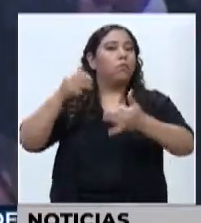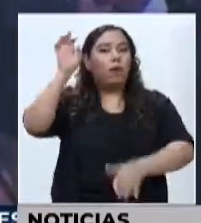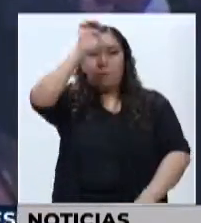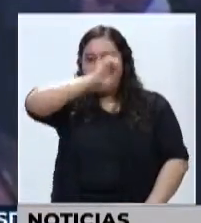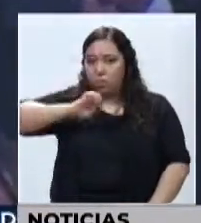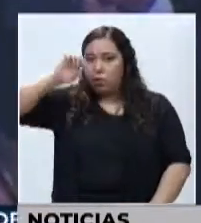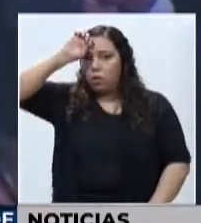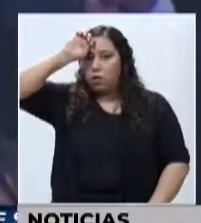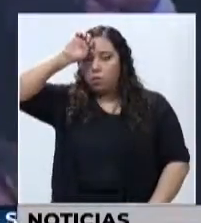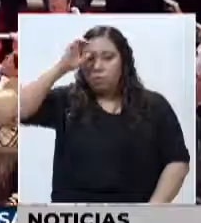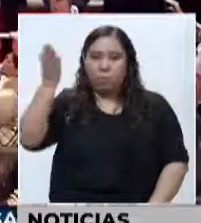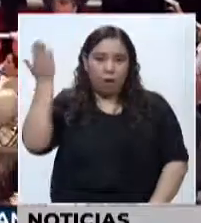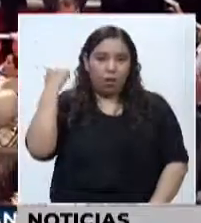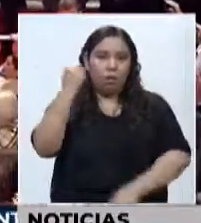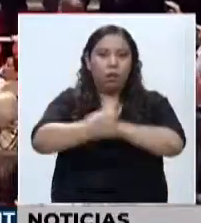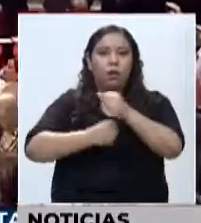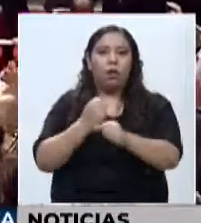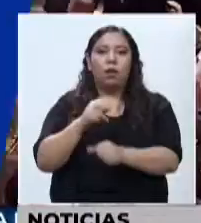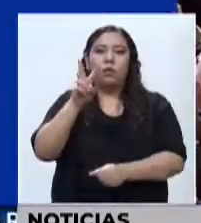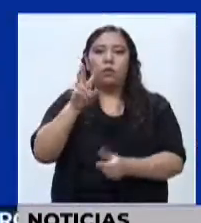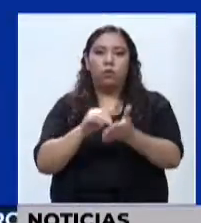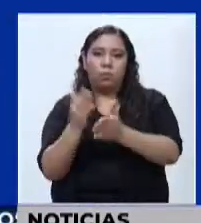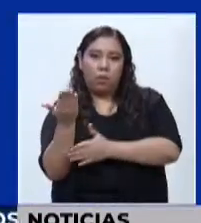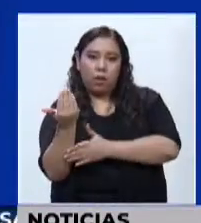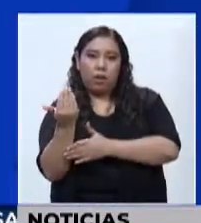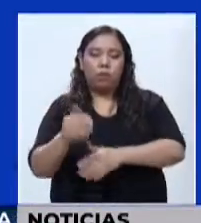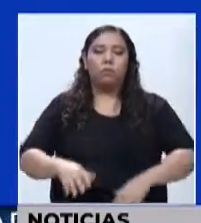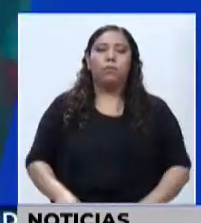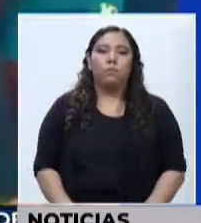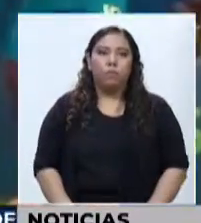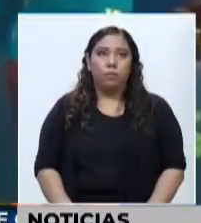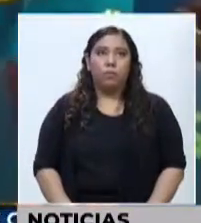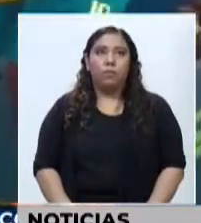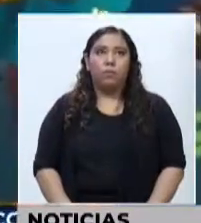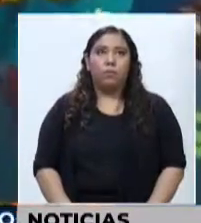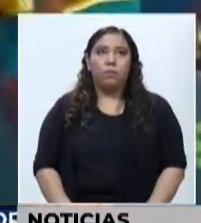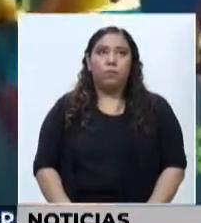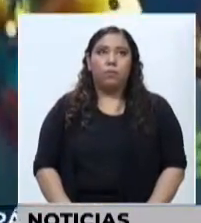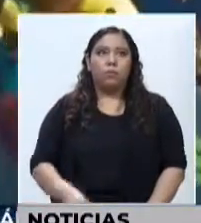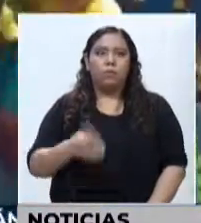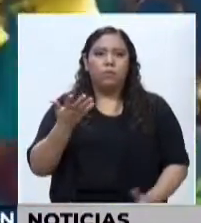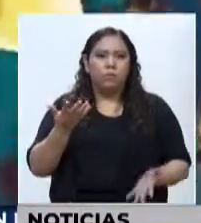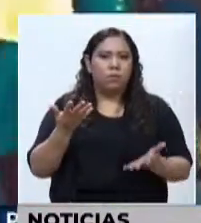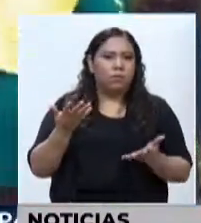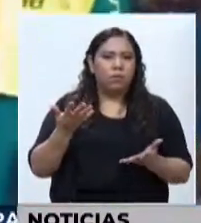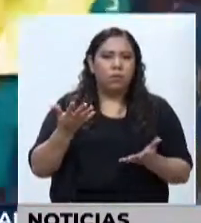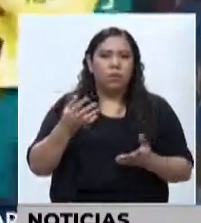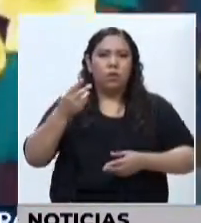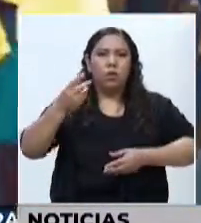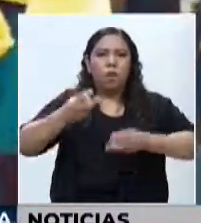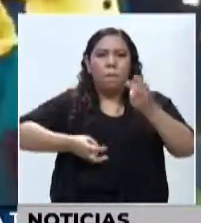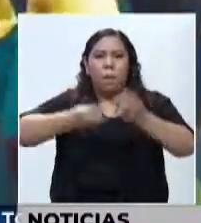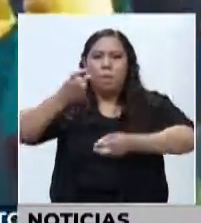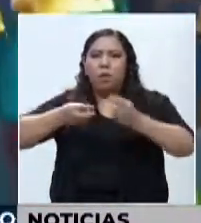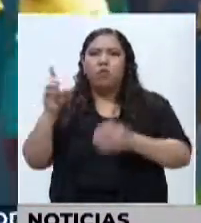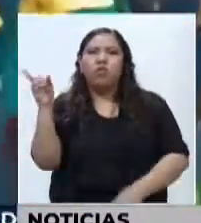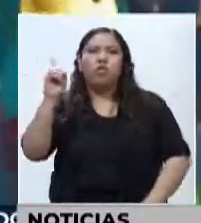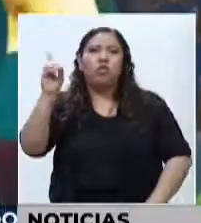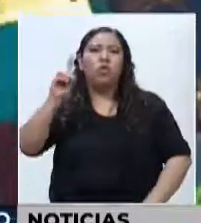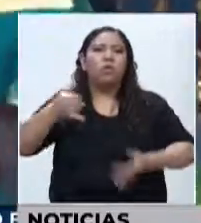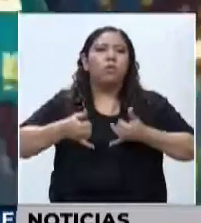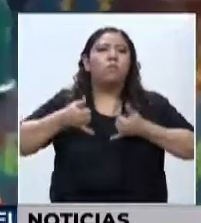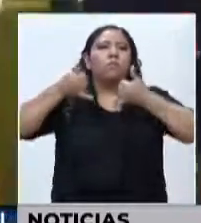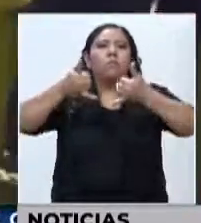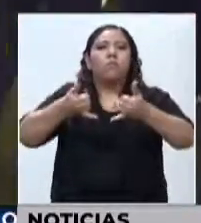ya lo dirigió en el año 2015. Sigue la polémica de donde se realizará la próxima Copa América.